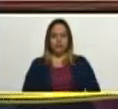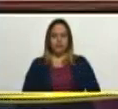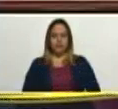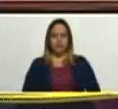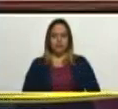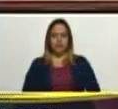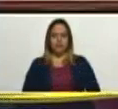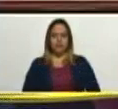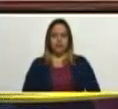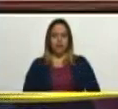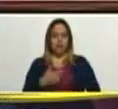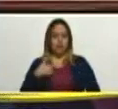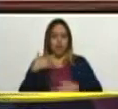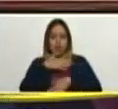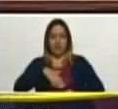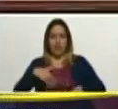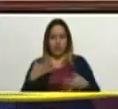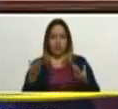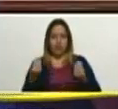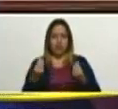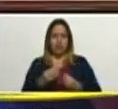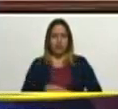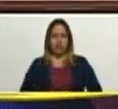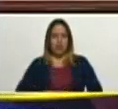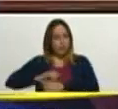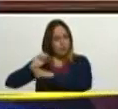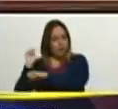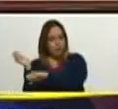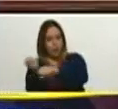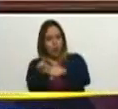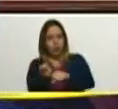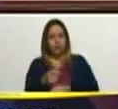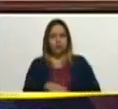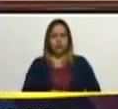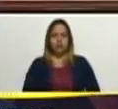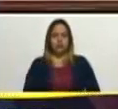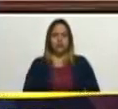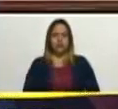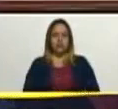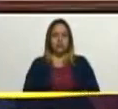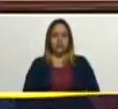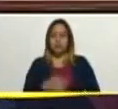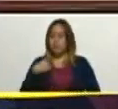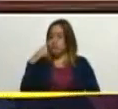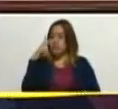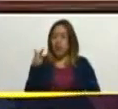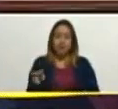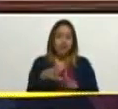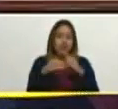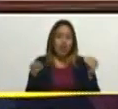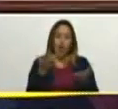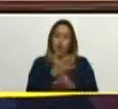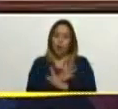lo disfruto mucho, el béisbol, yo me vacilo todos los juegos,